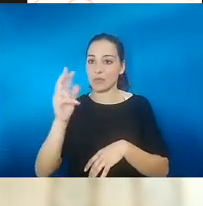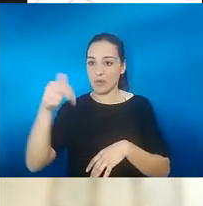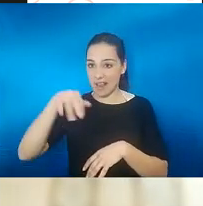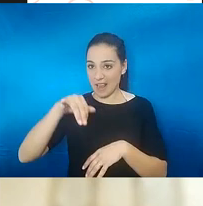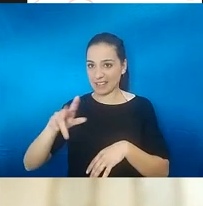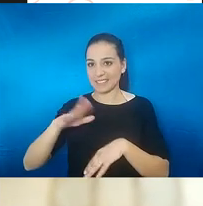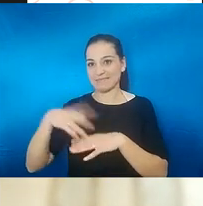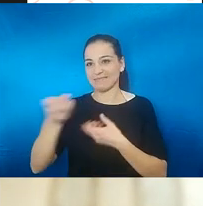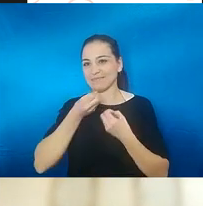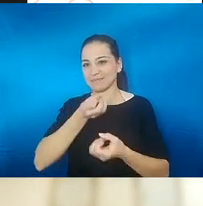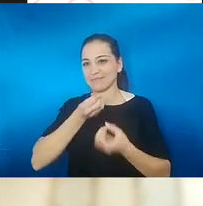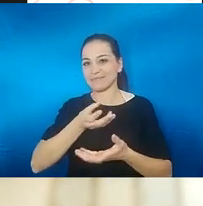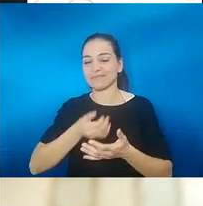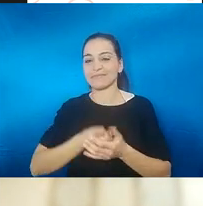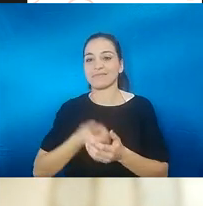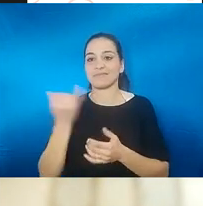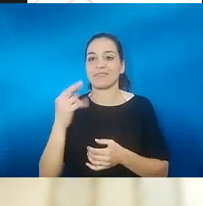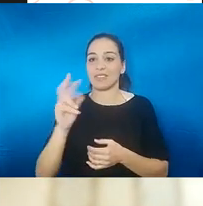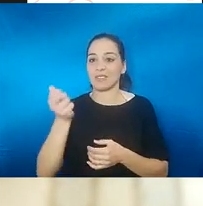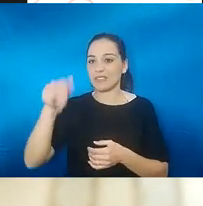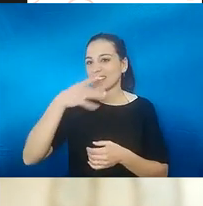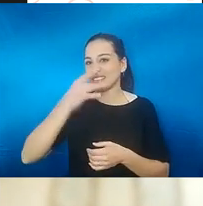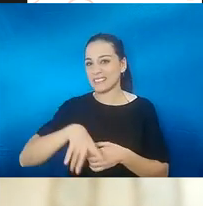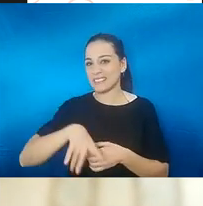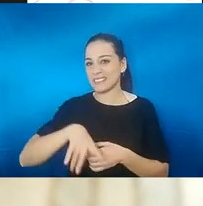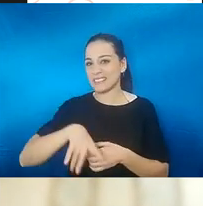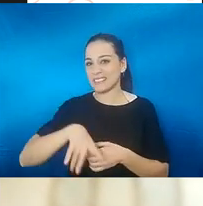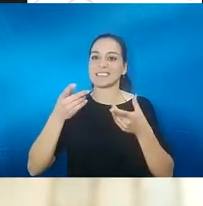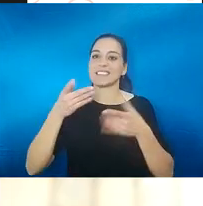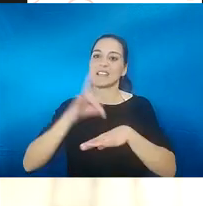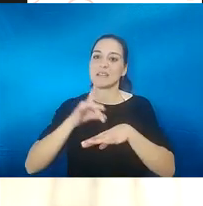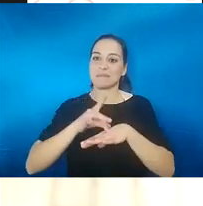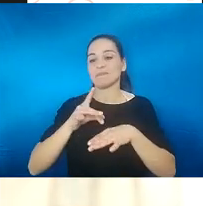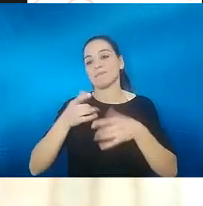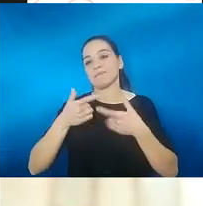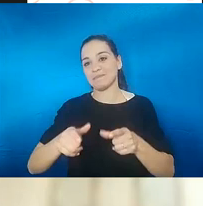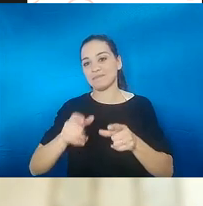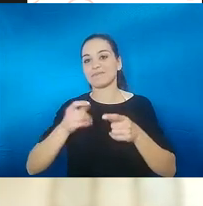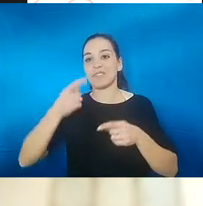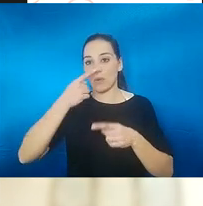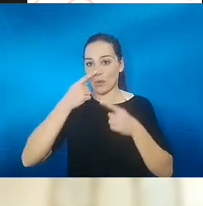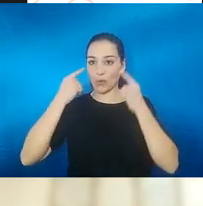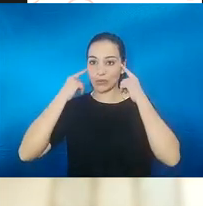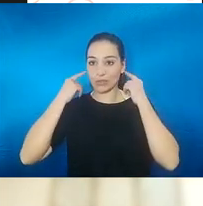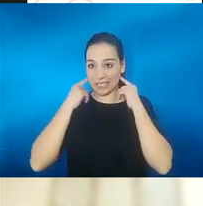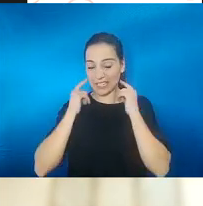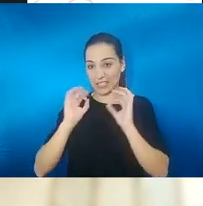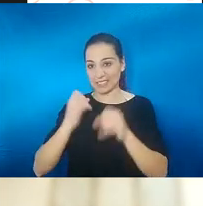Juan es especialista en otorrinolariología, lo he dicho seguido.